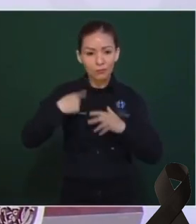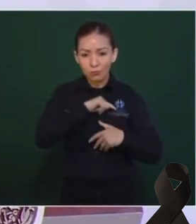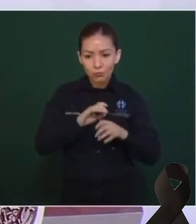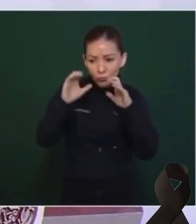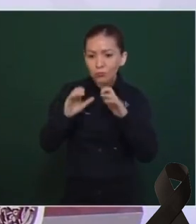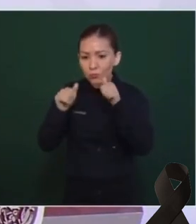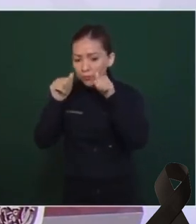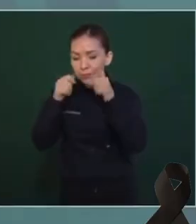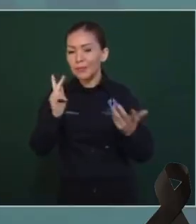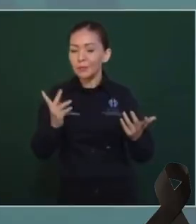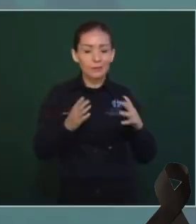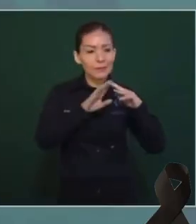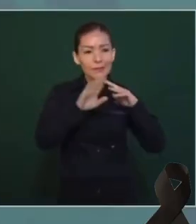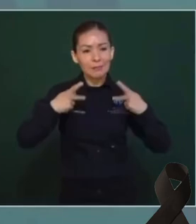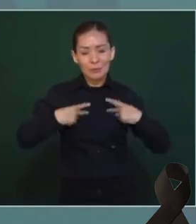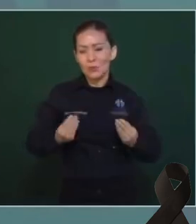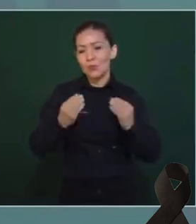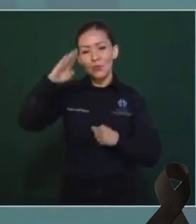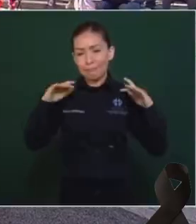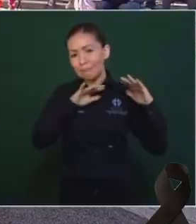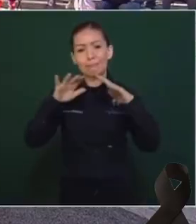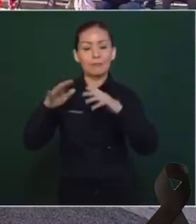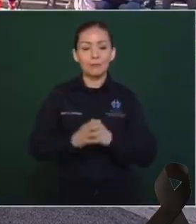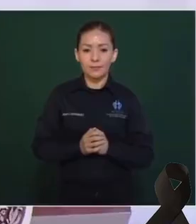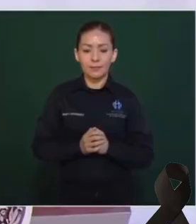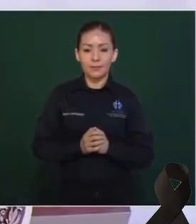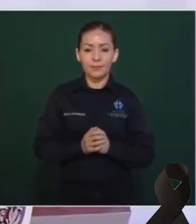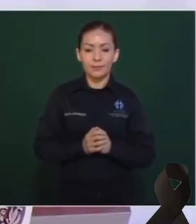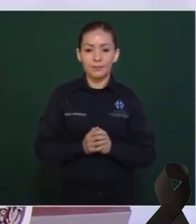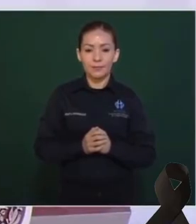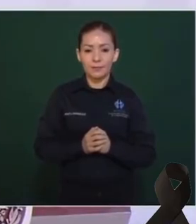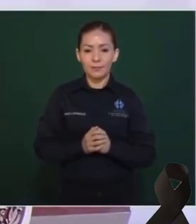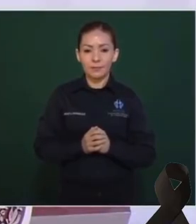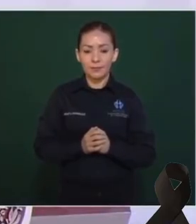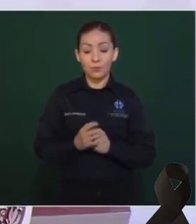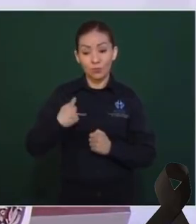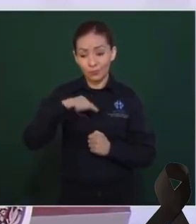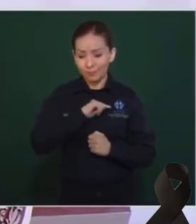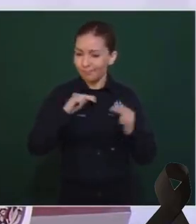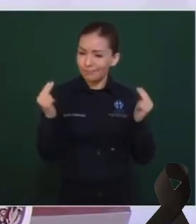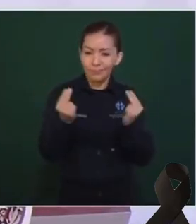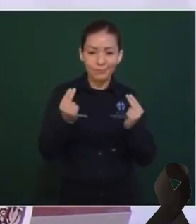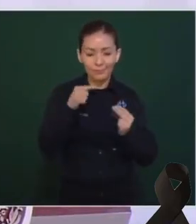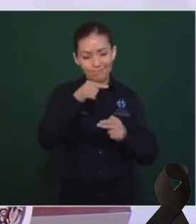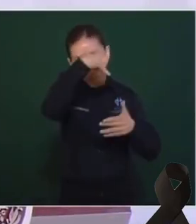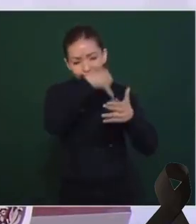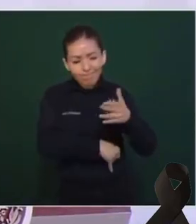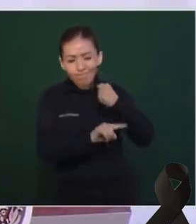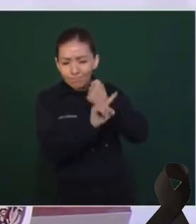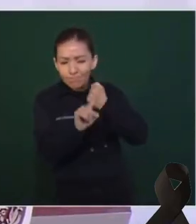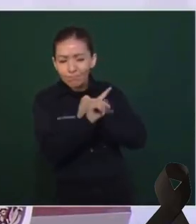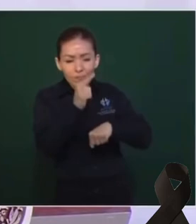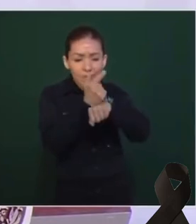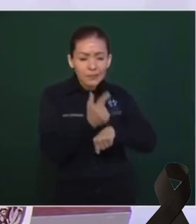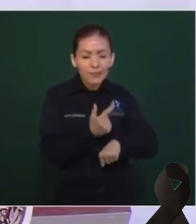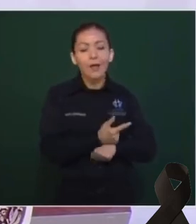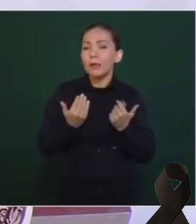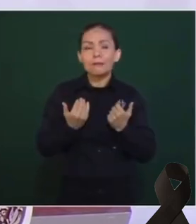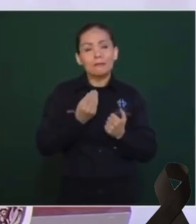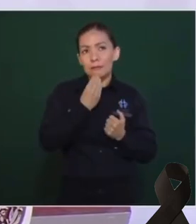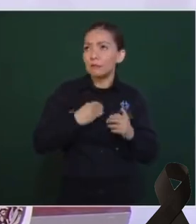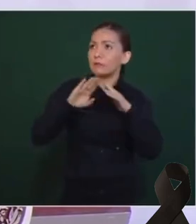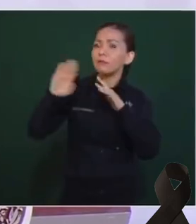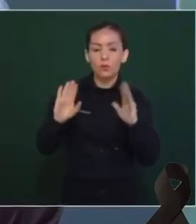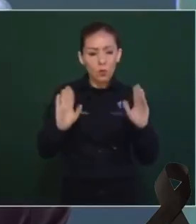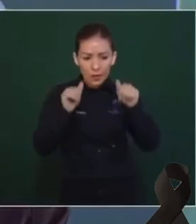Pero estamos hablando de flujos migratorios de miles de personas. Entonces, hay que atender el problema en las comunidades de origen, que la gente no se vea obligada a emigrar.